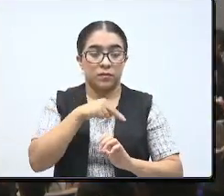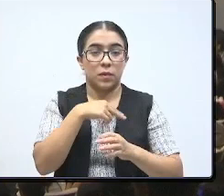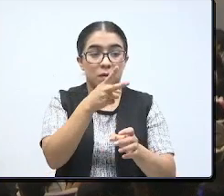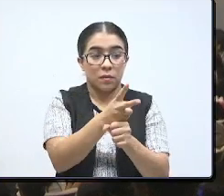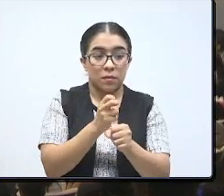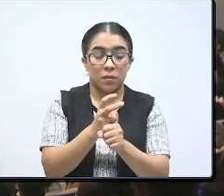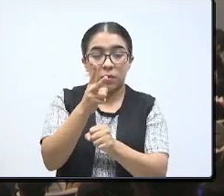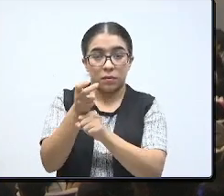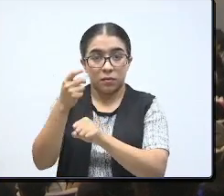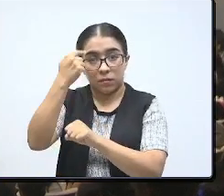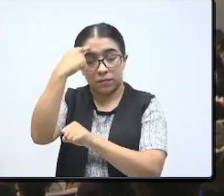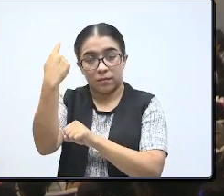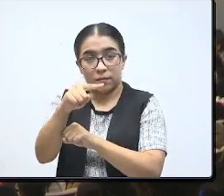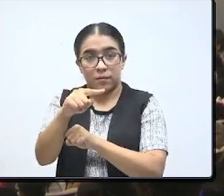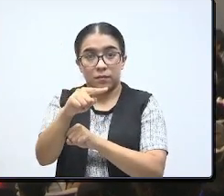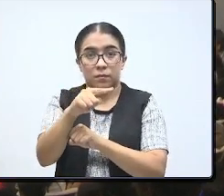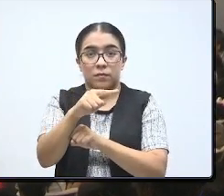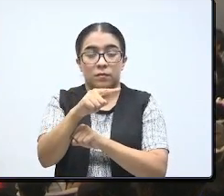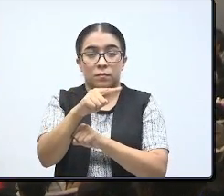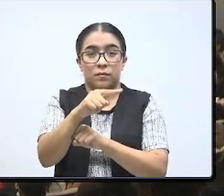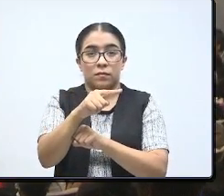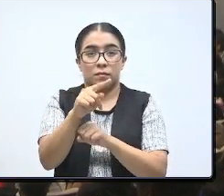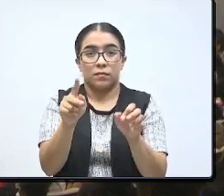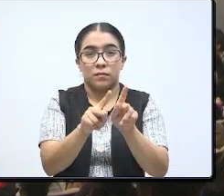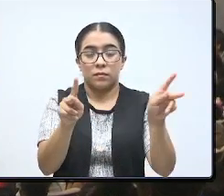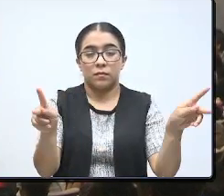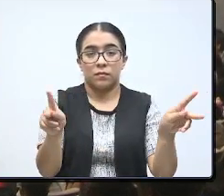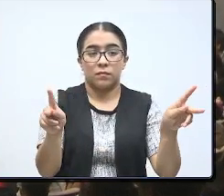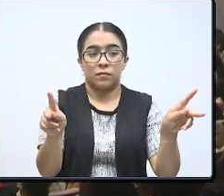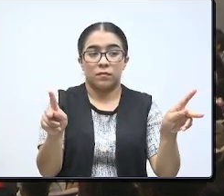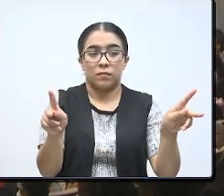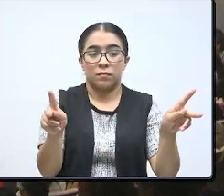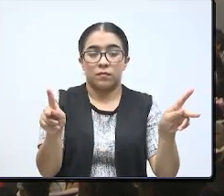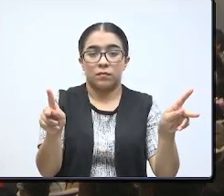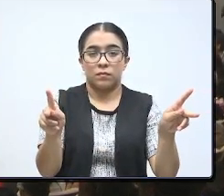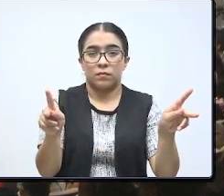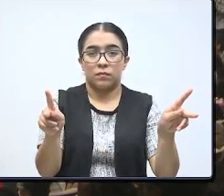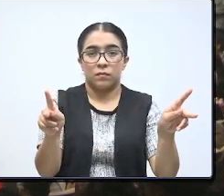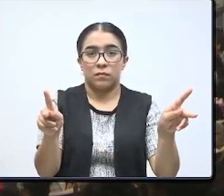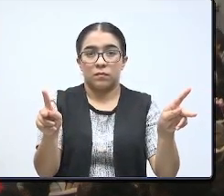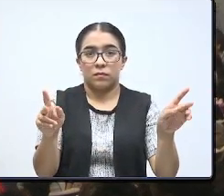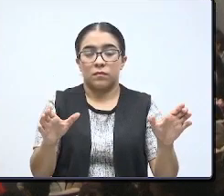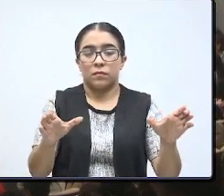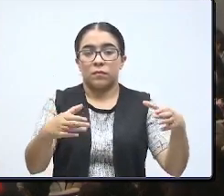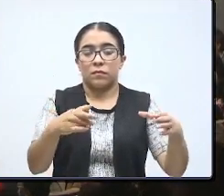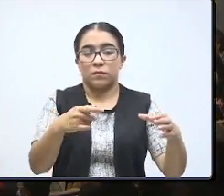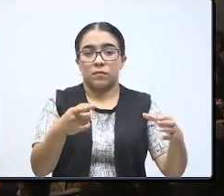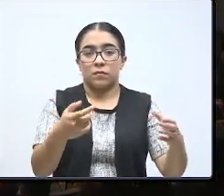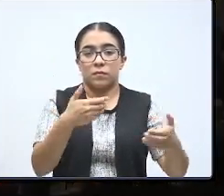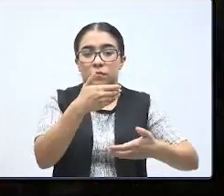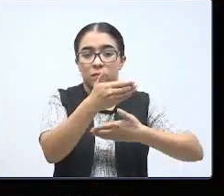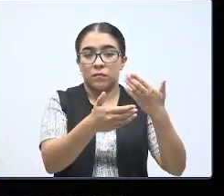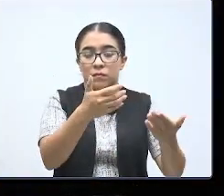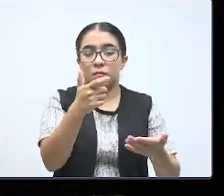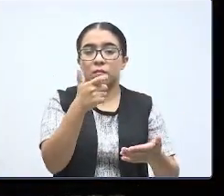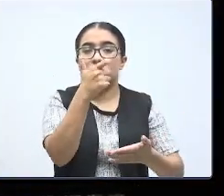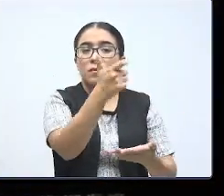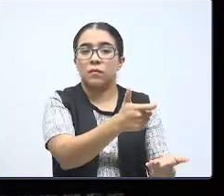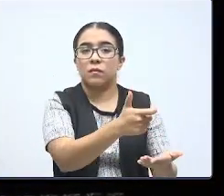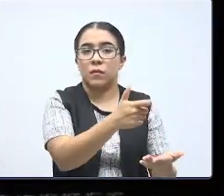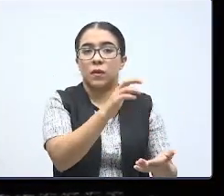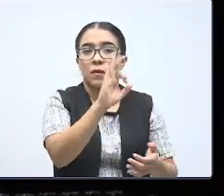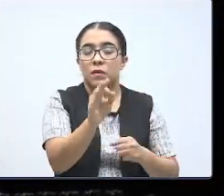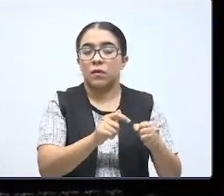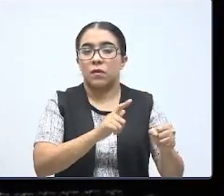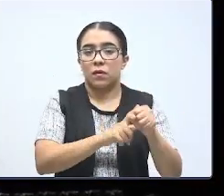exhortamos respetuosamente al H, el Congreso de la Unión, para que dentro del presupuesto de ingresos de la